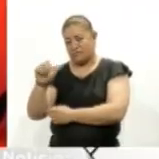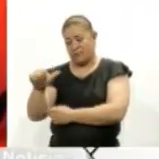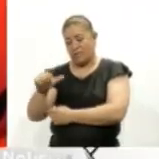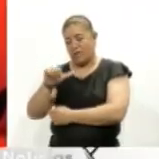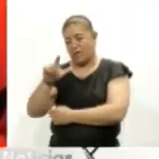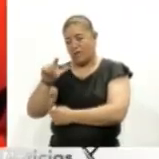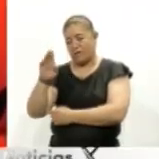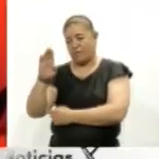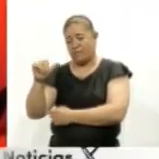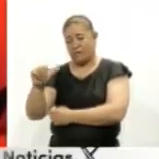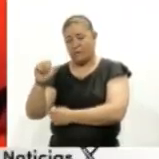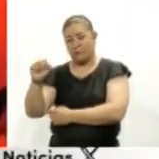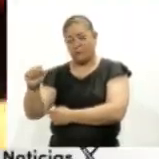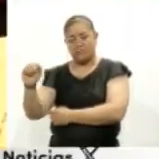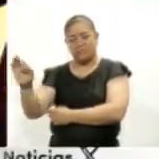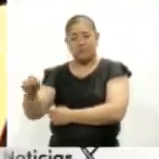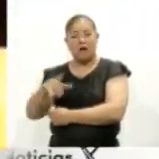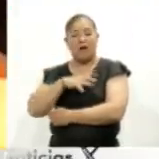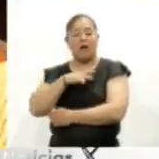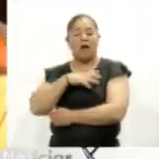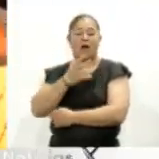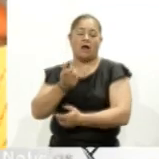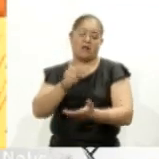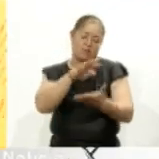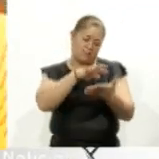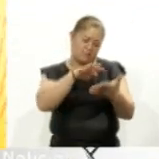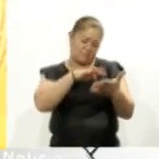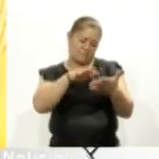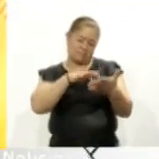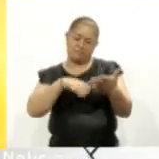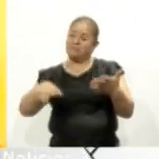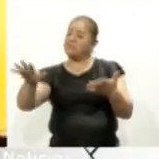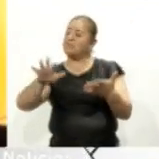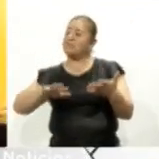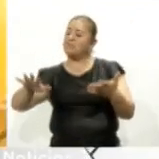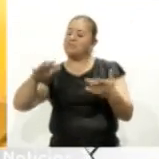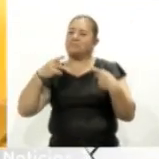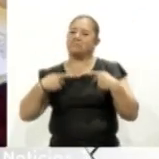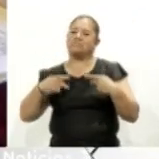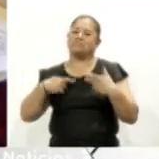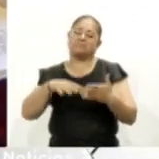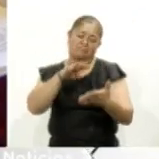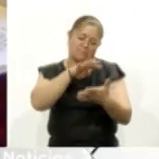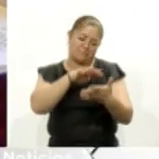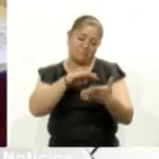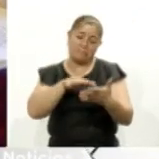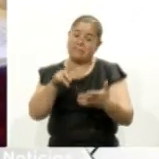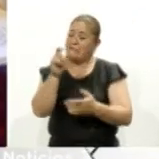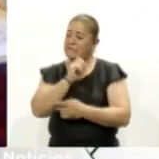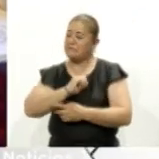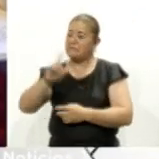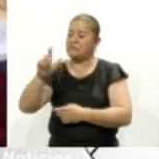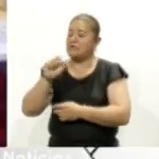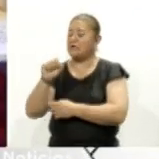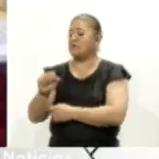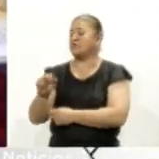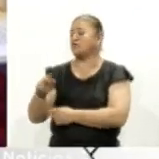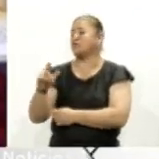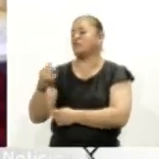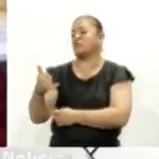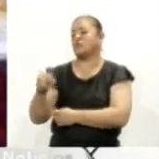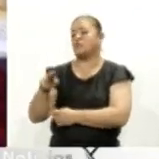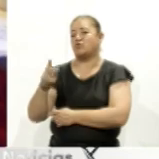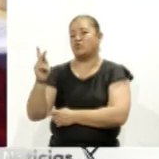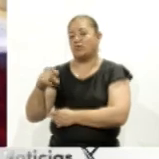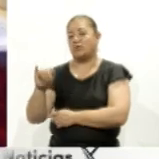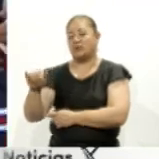y Alba Suyuki Flores, deleitaran a las y los asistentes con su lectura. En especial, Suyuki, quien leyó su